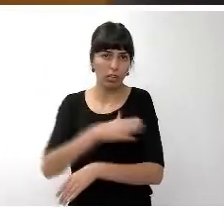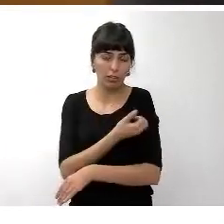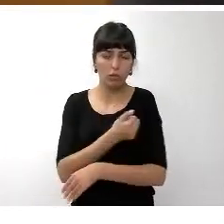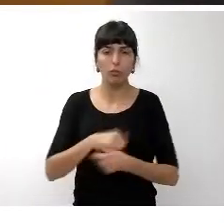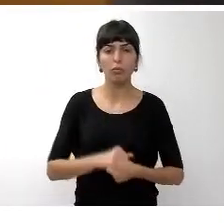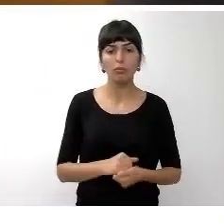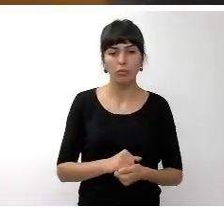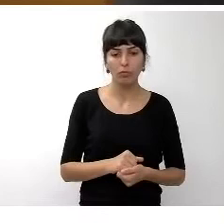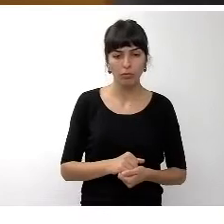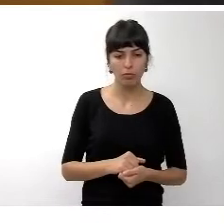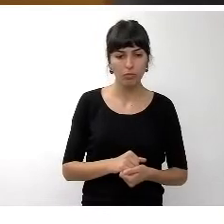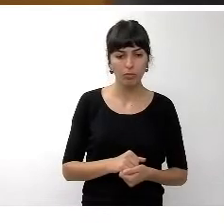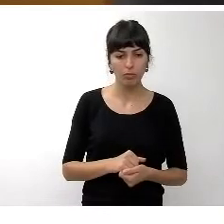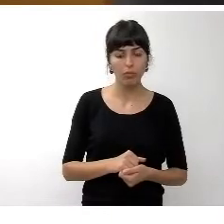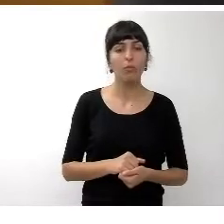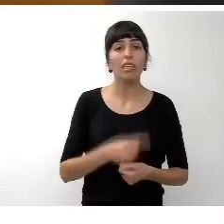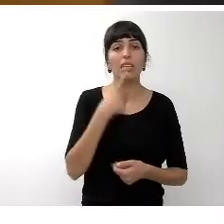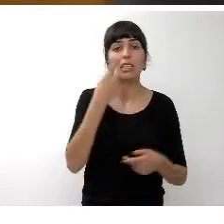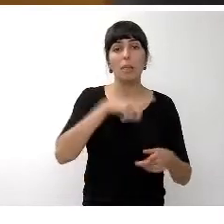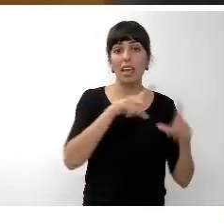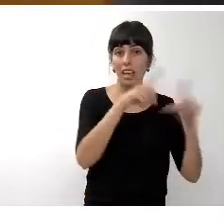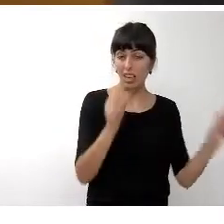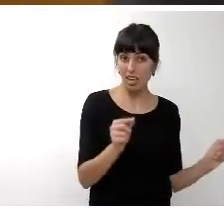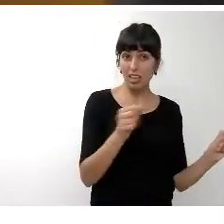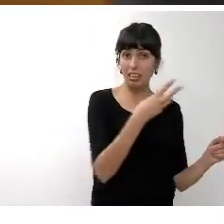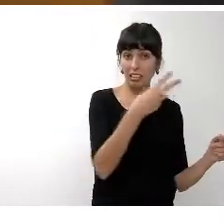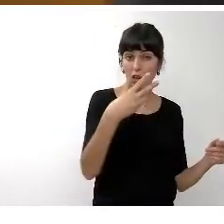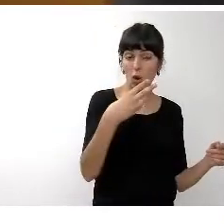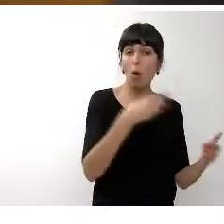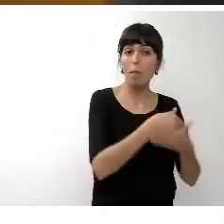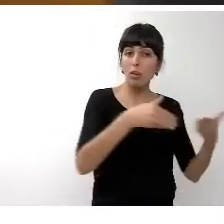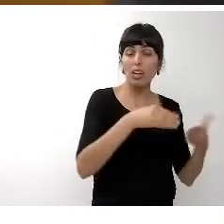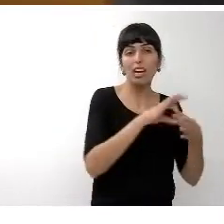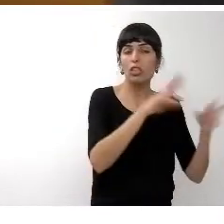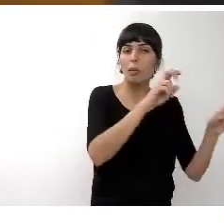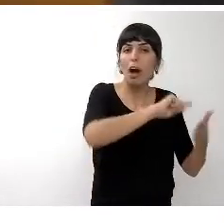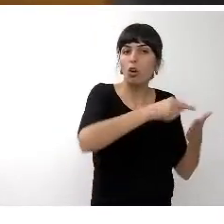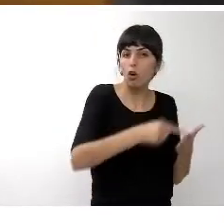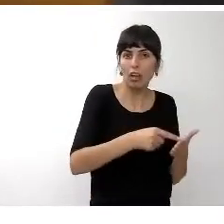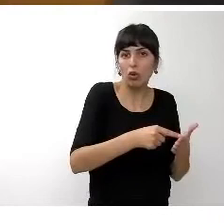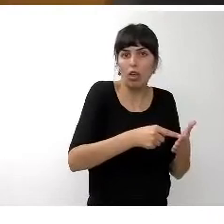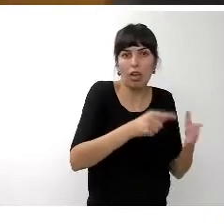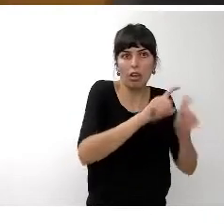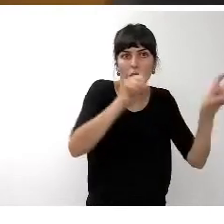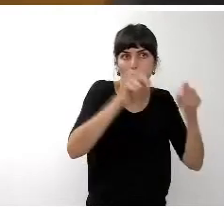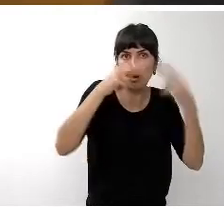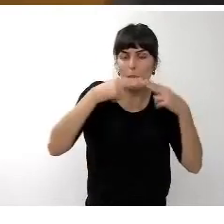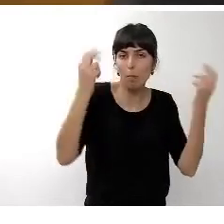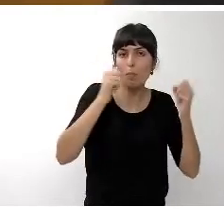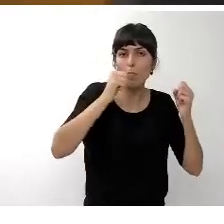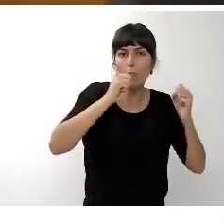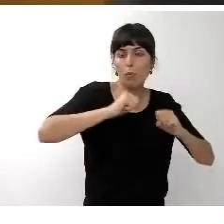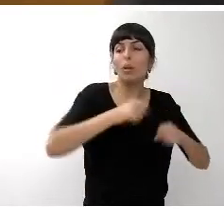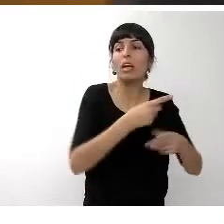manifestar que los 32 millones de IAS se corresponden con contratos de concesión de obra pública formalizados en años 2008 y 2009 por el urbanismo